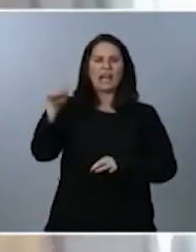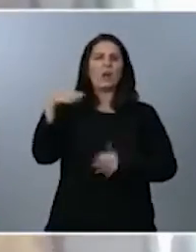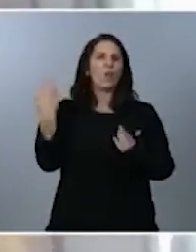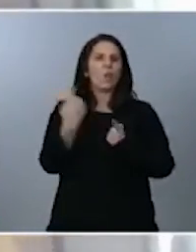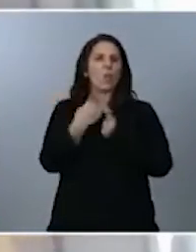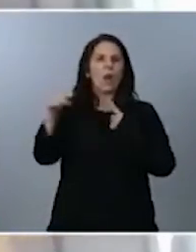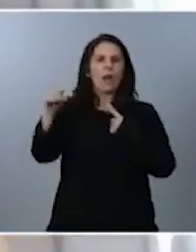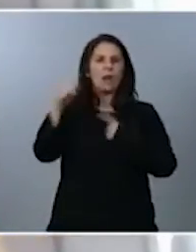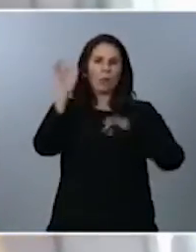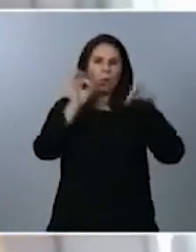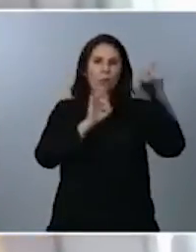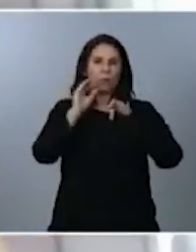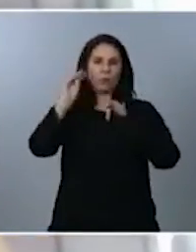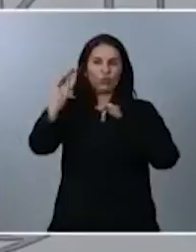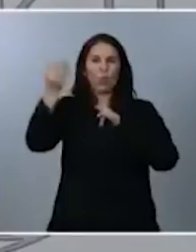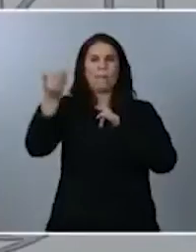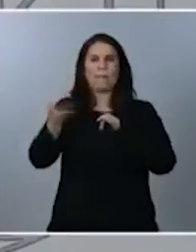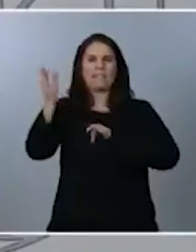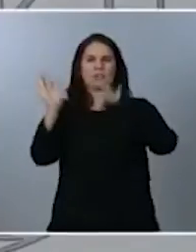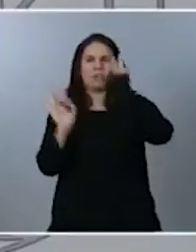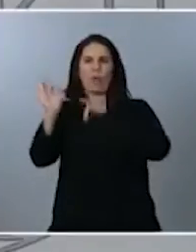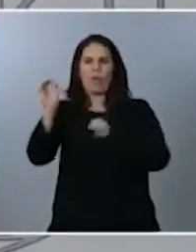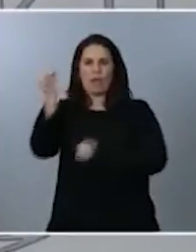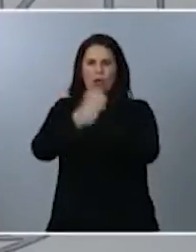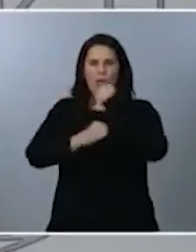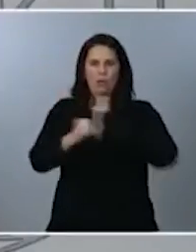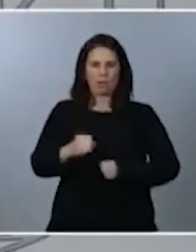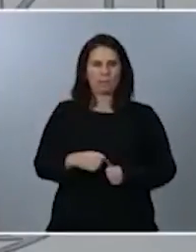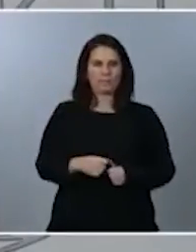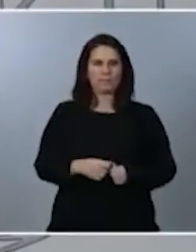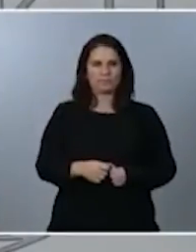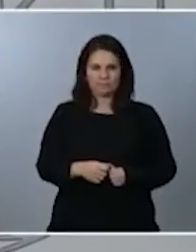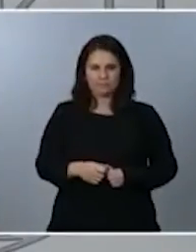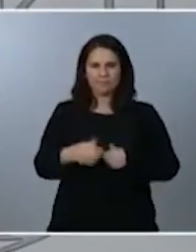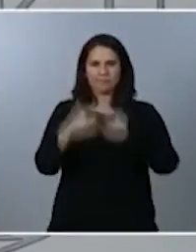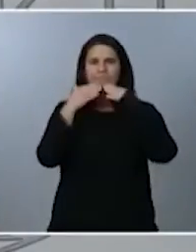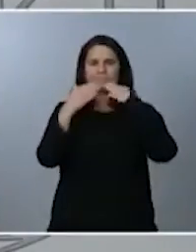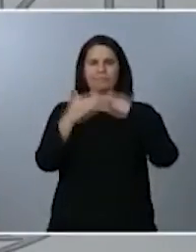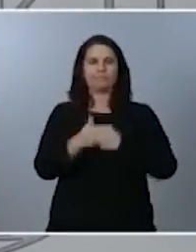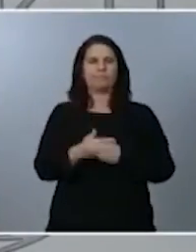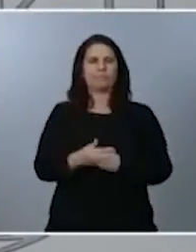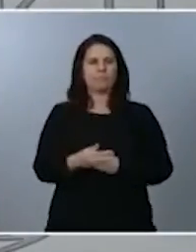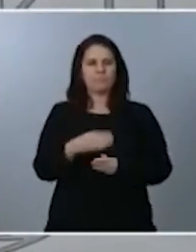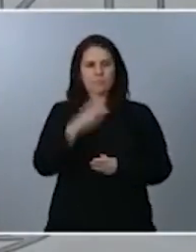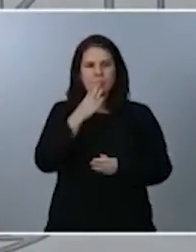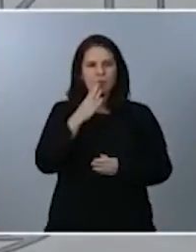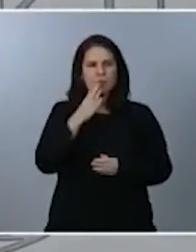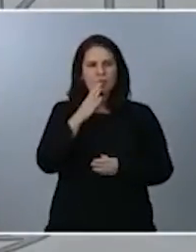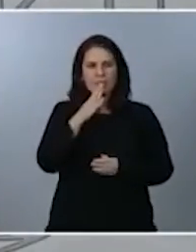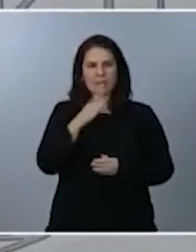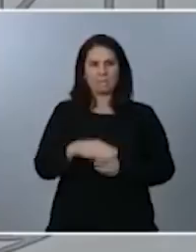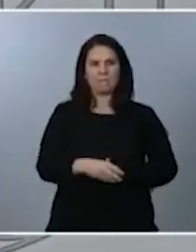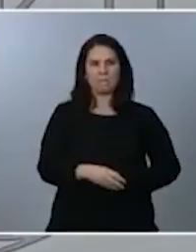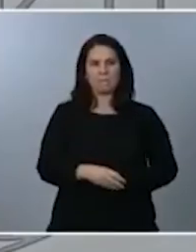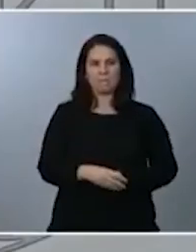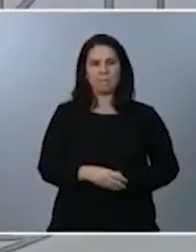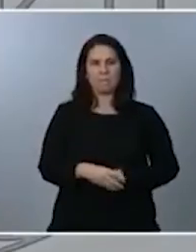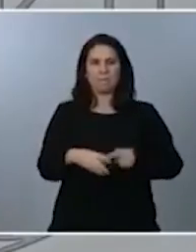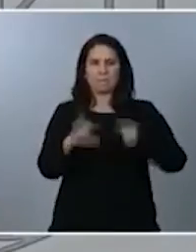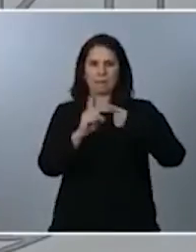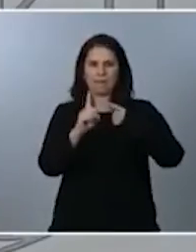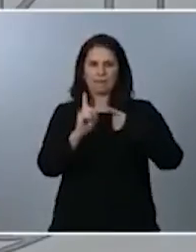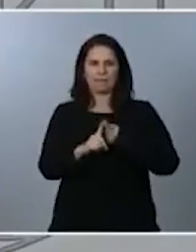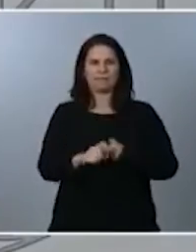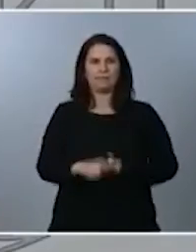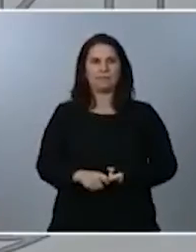peso de la economía. Muchas gracias. Sí, gracias, Belén. Respecto a la primera cuestión relativa a